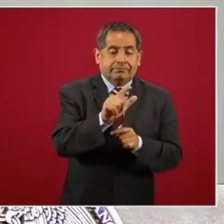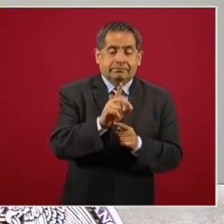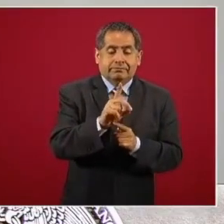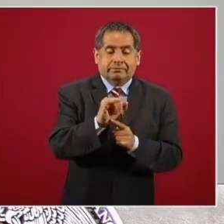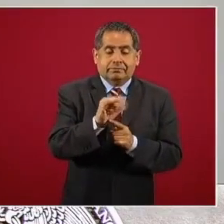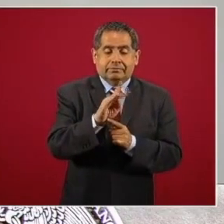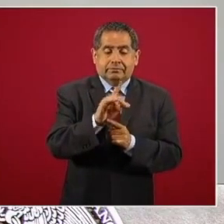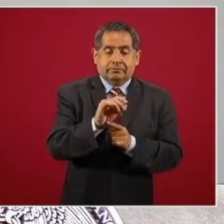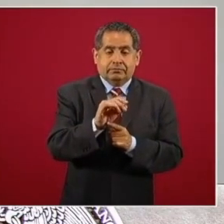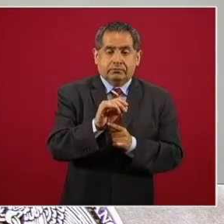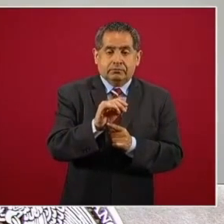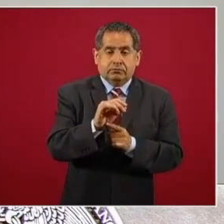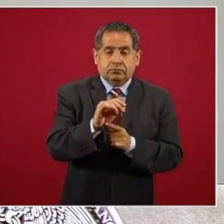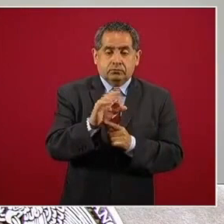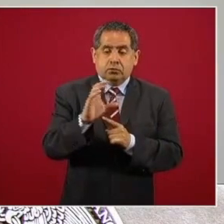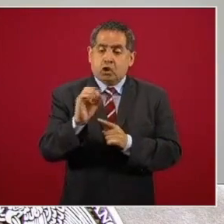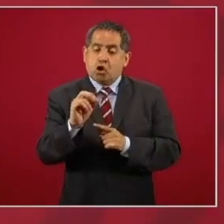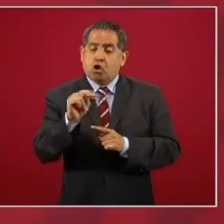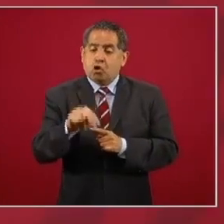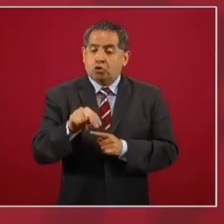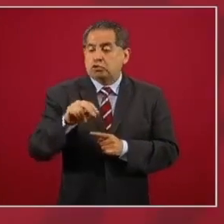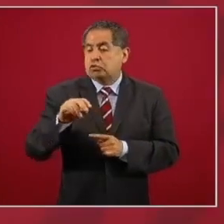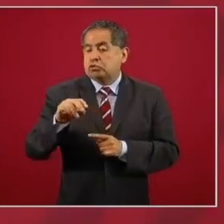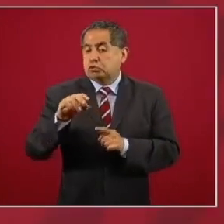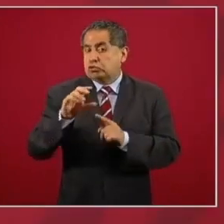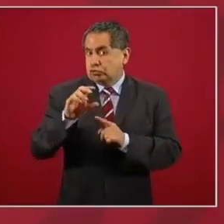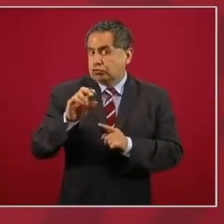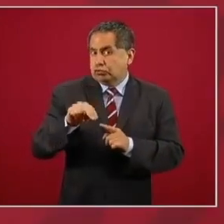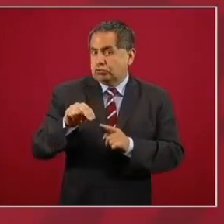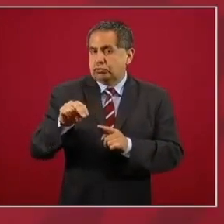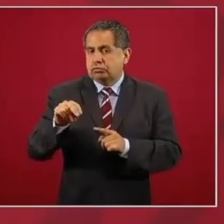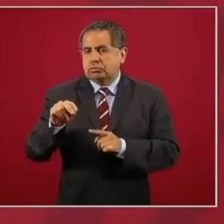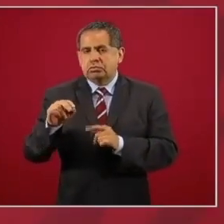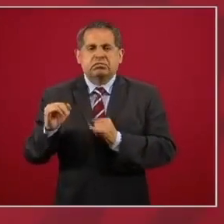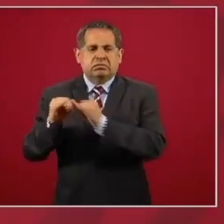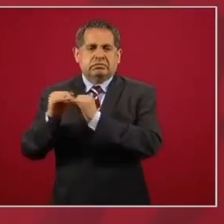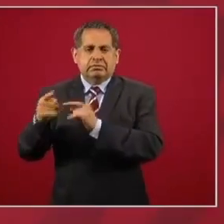Al diablo con sus instituciones, bueno,